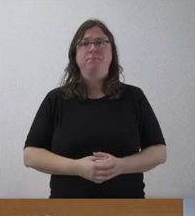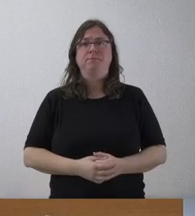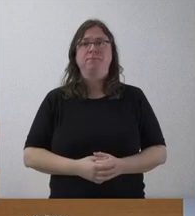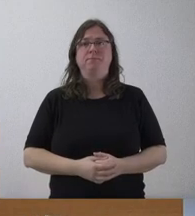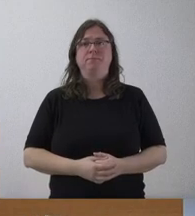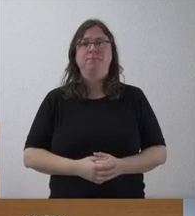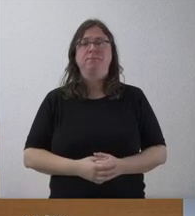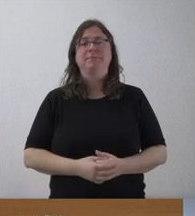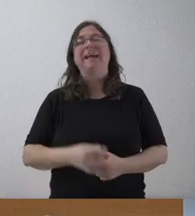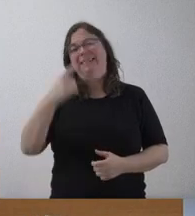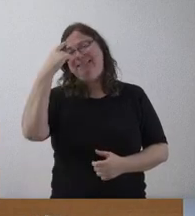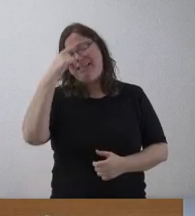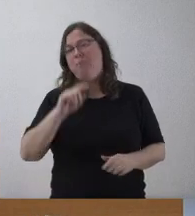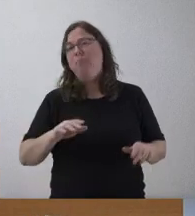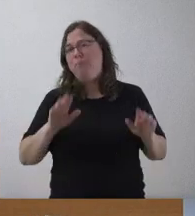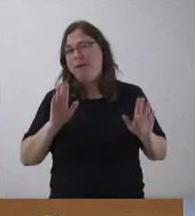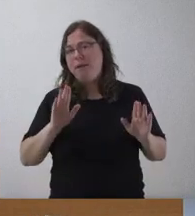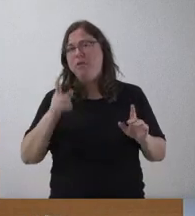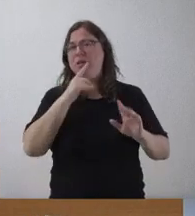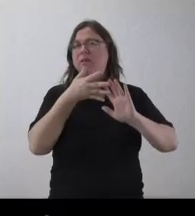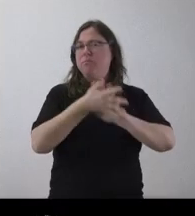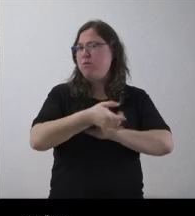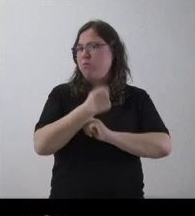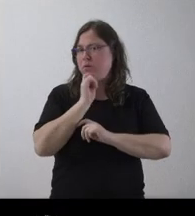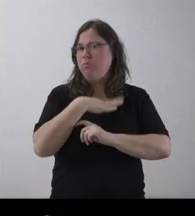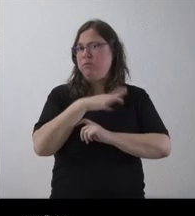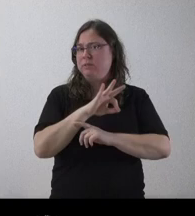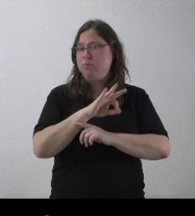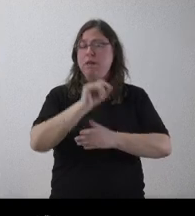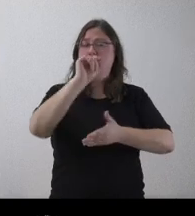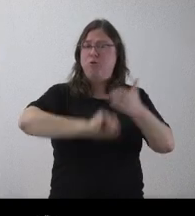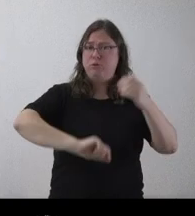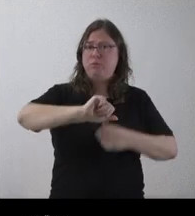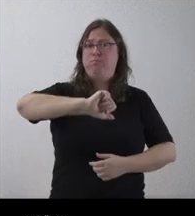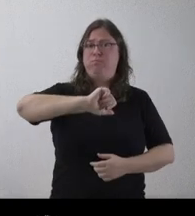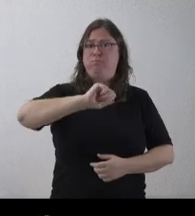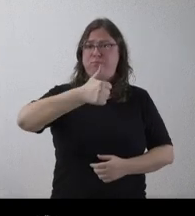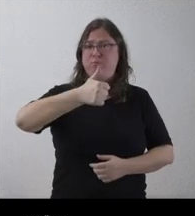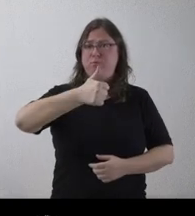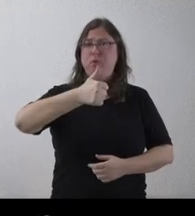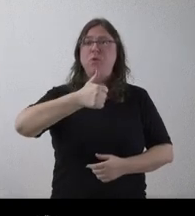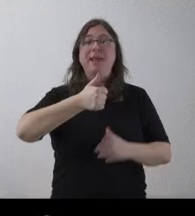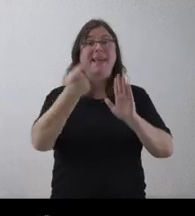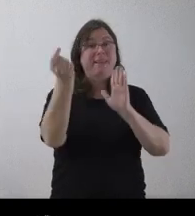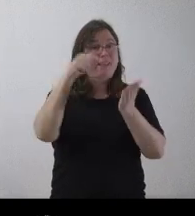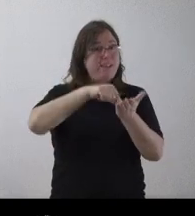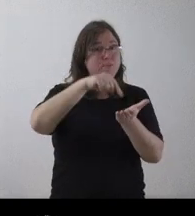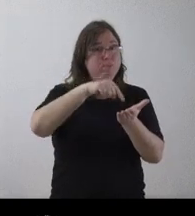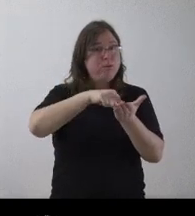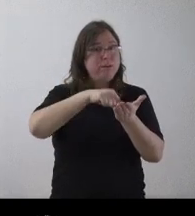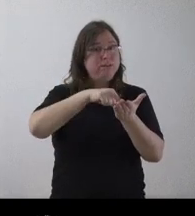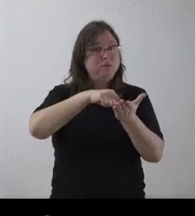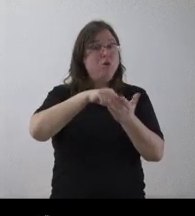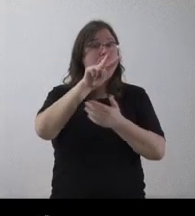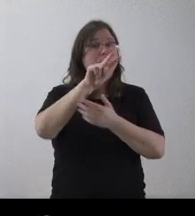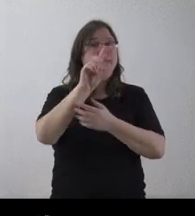Ya, pero no van a explicar cómo es posible que se licite un contrato con un impuesto que lleva aparejado el 21